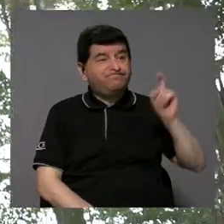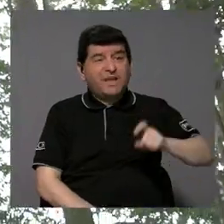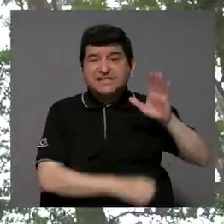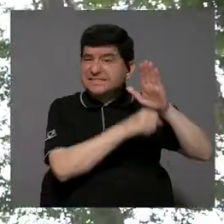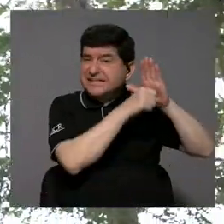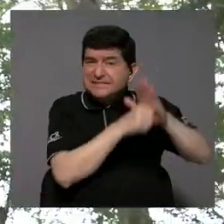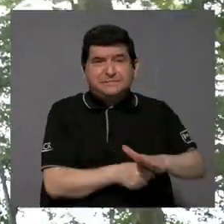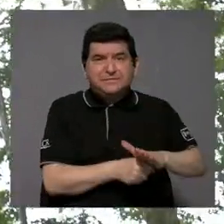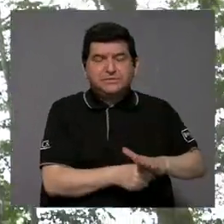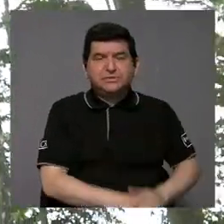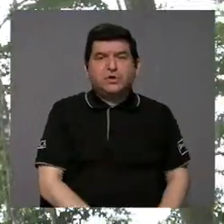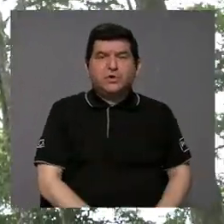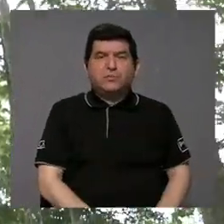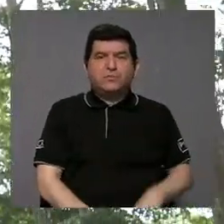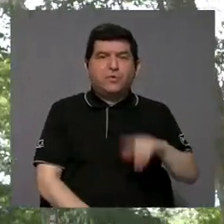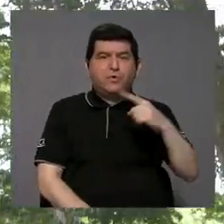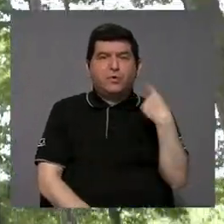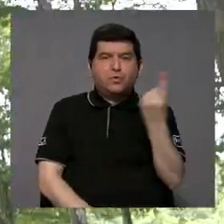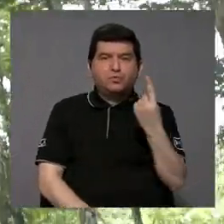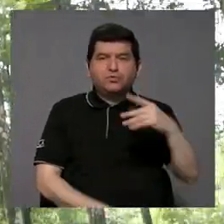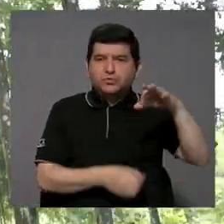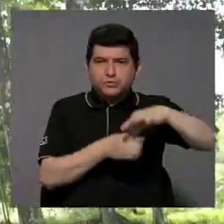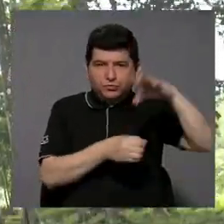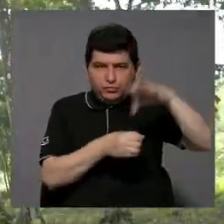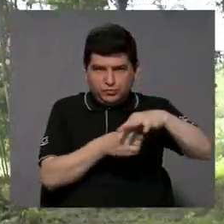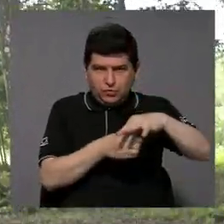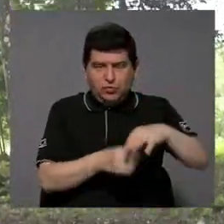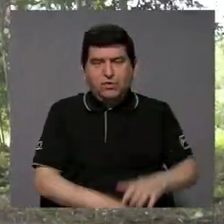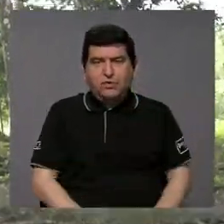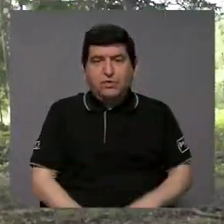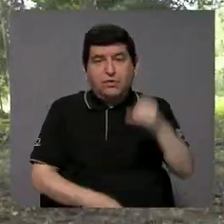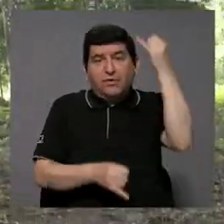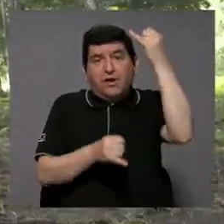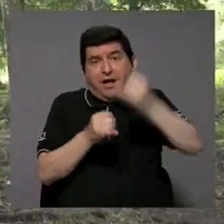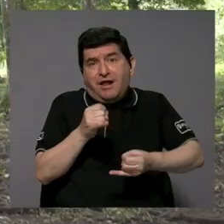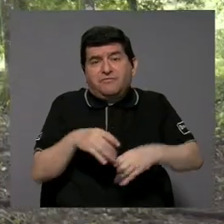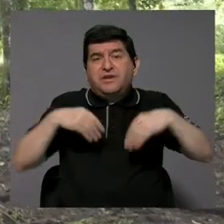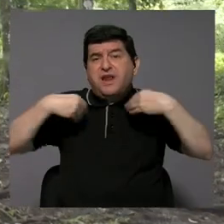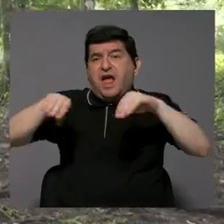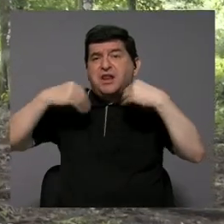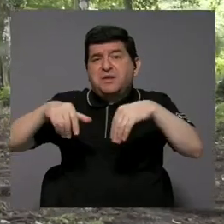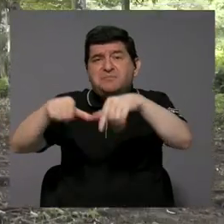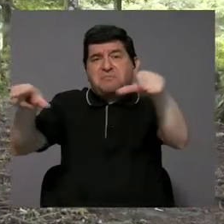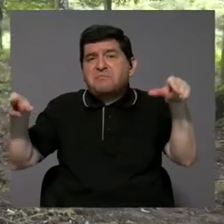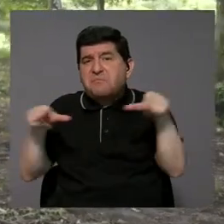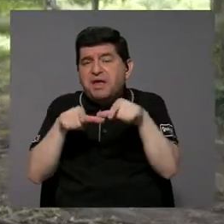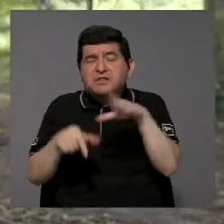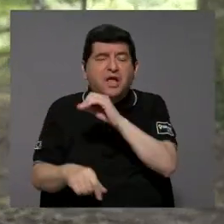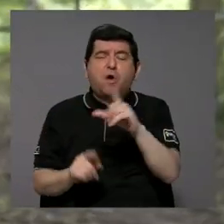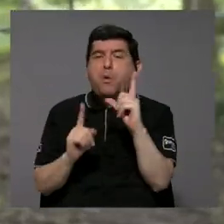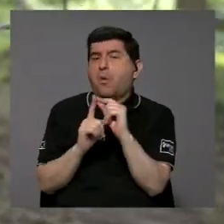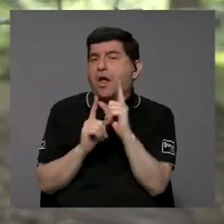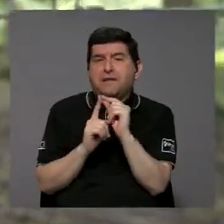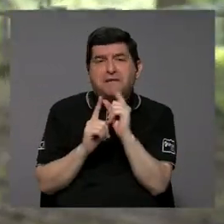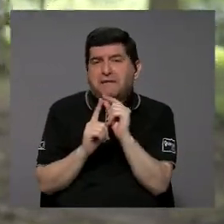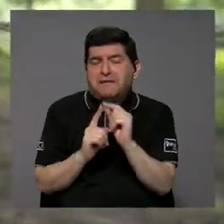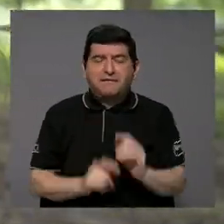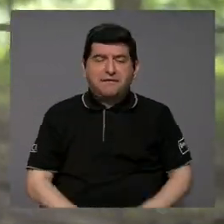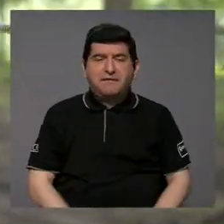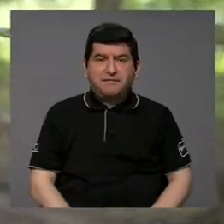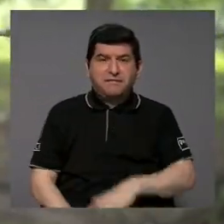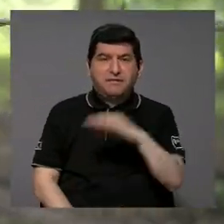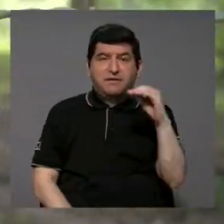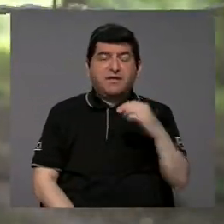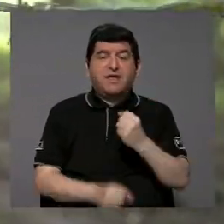presionados tanto por monocultivos que han terminado vendiendo las fincas o alquilándolas y